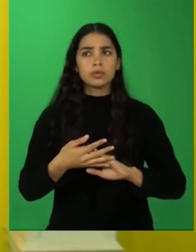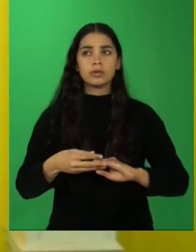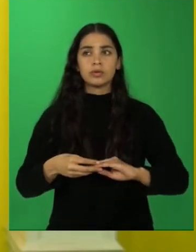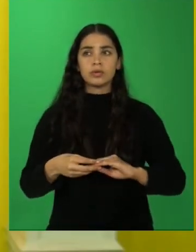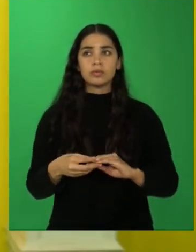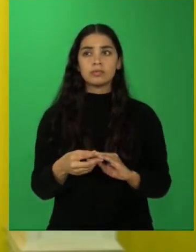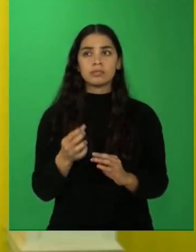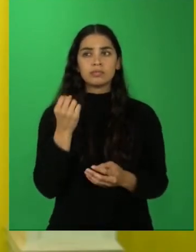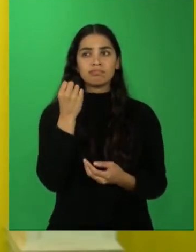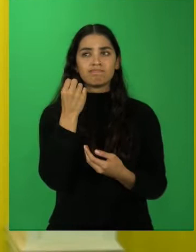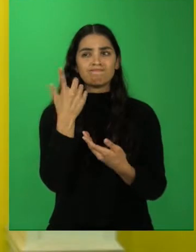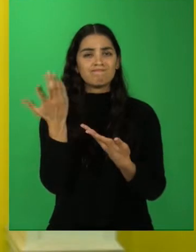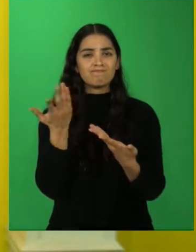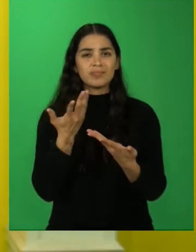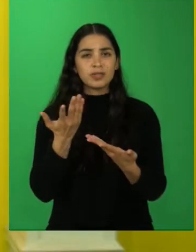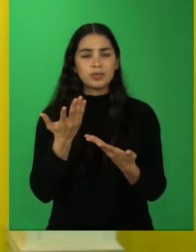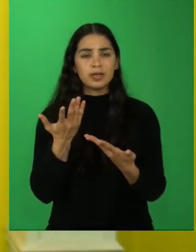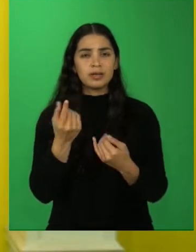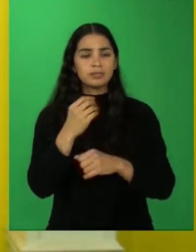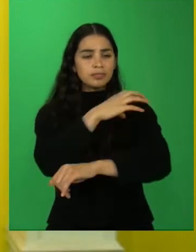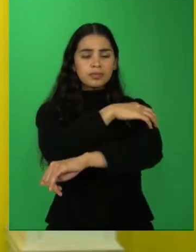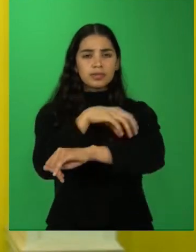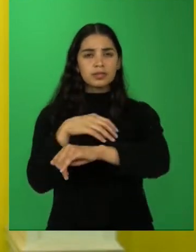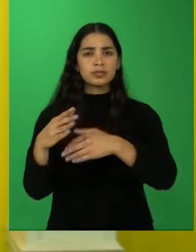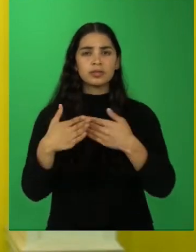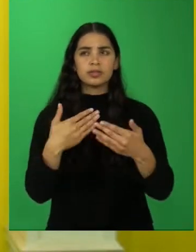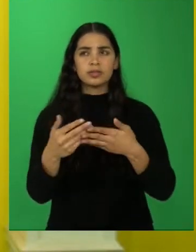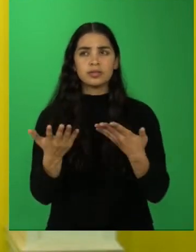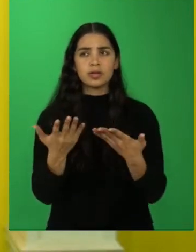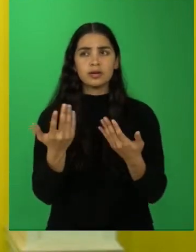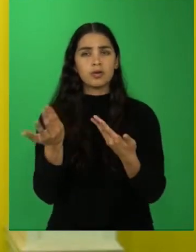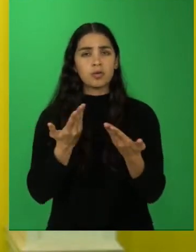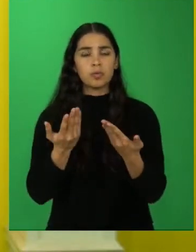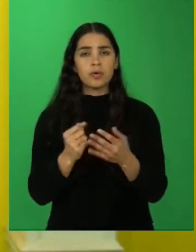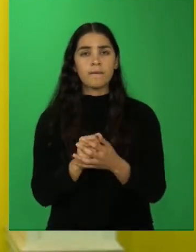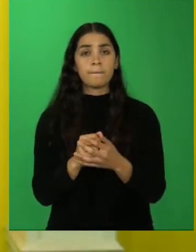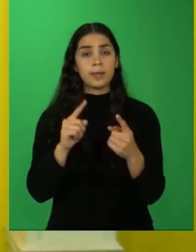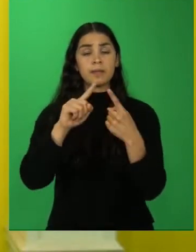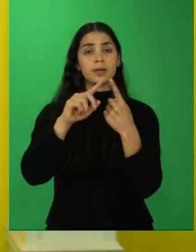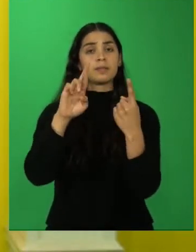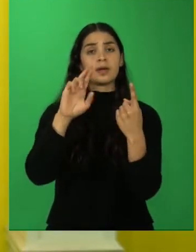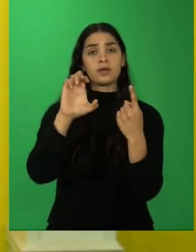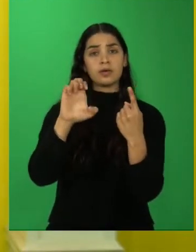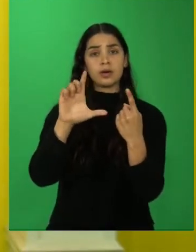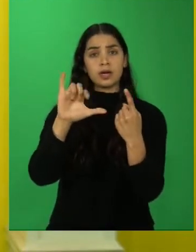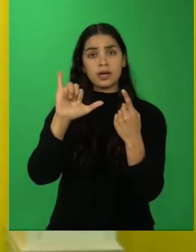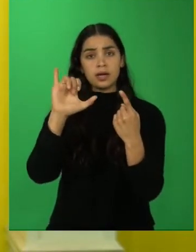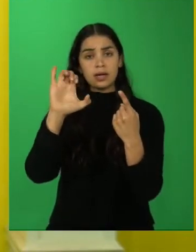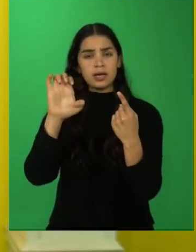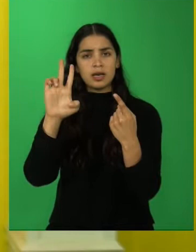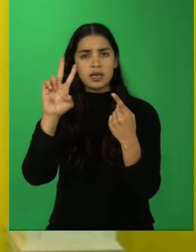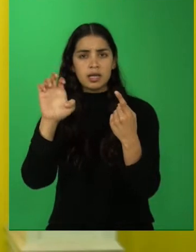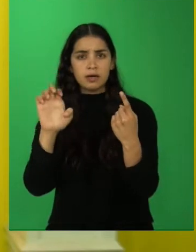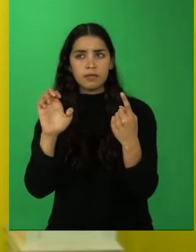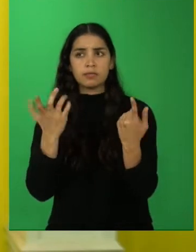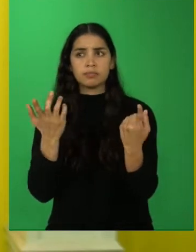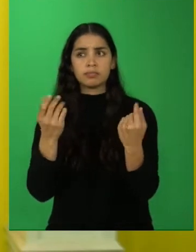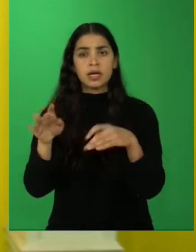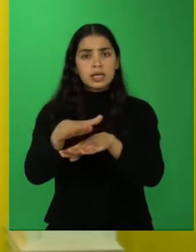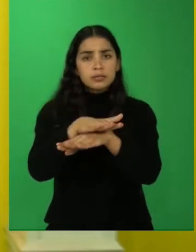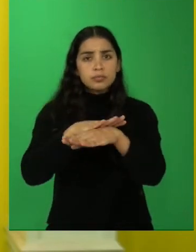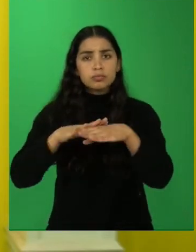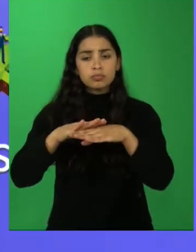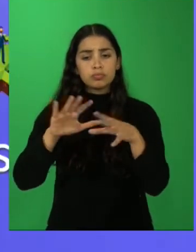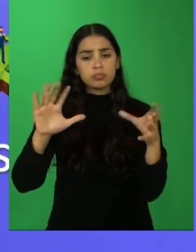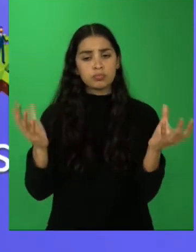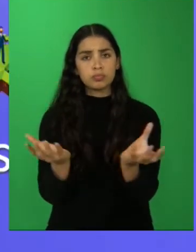¿Cuáles son los componentes de una zona natural? la zona natural tenemos el relieve que hace referencia a la superficie de la